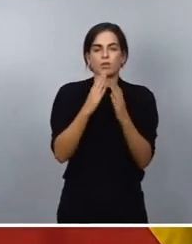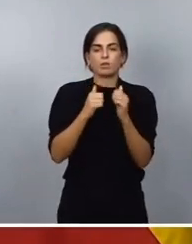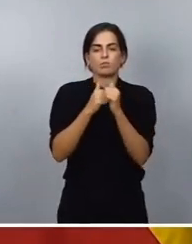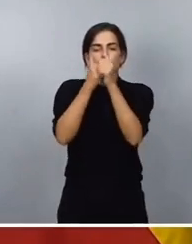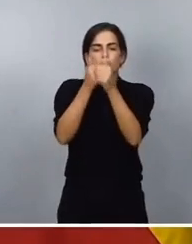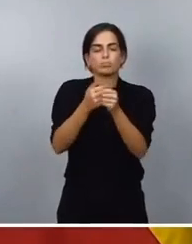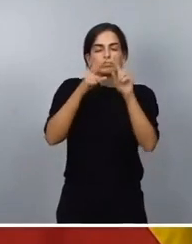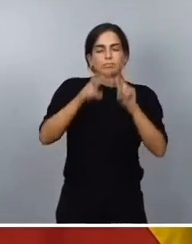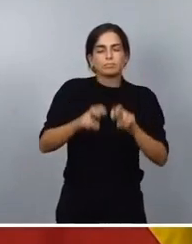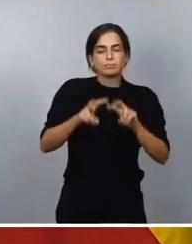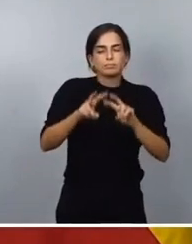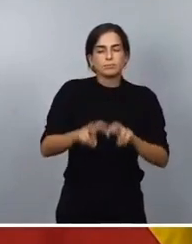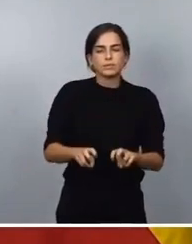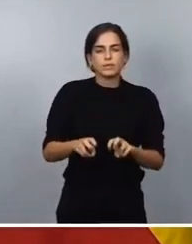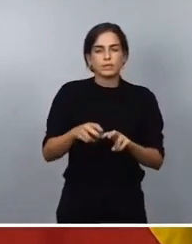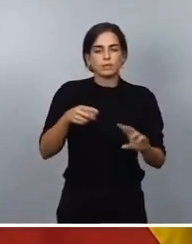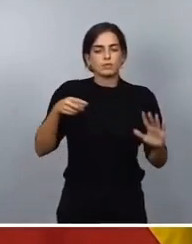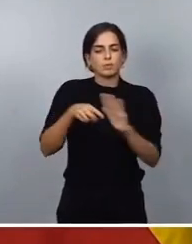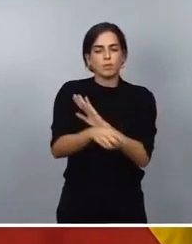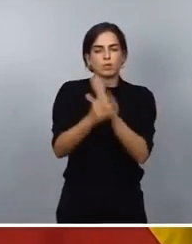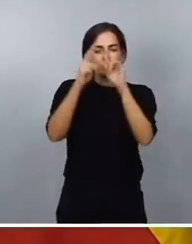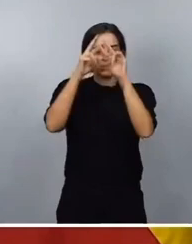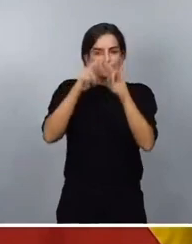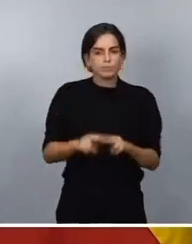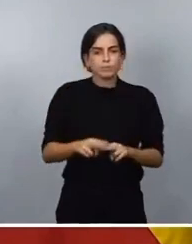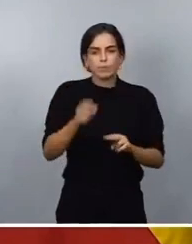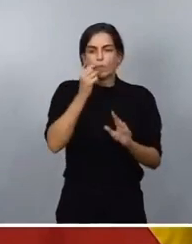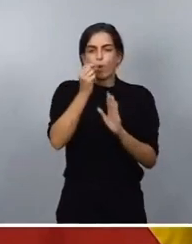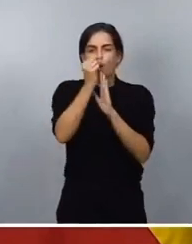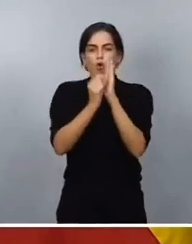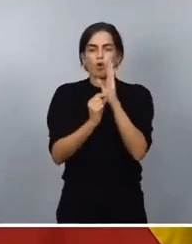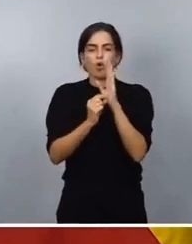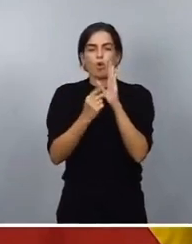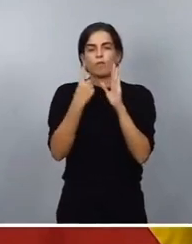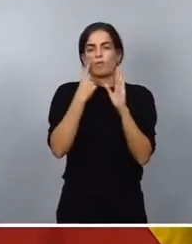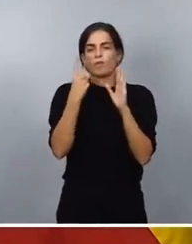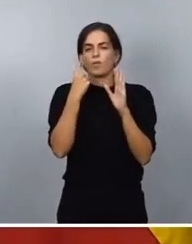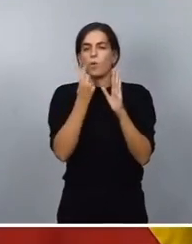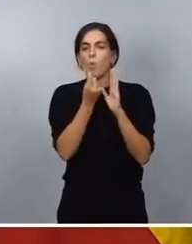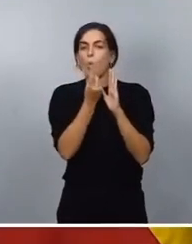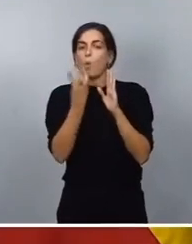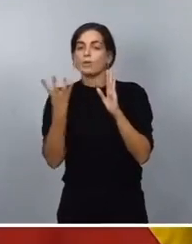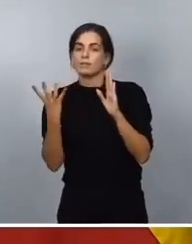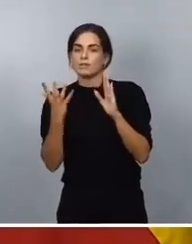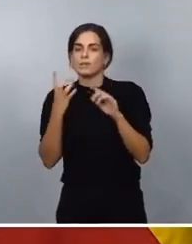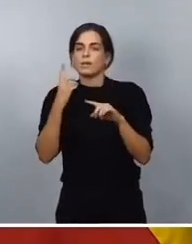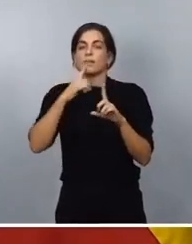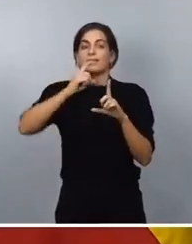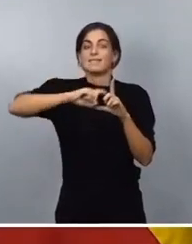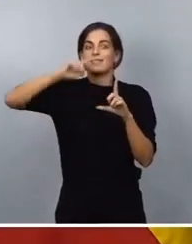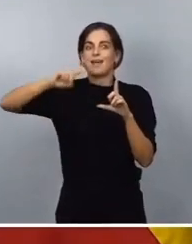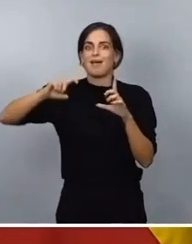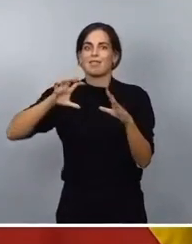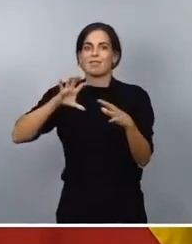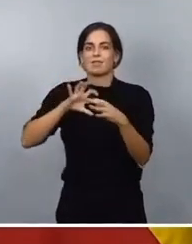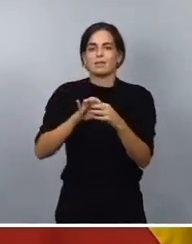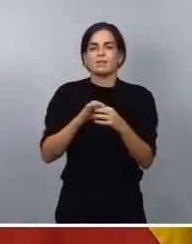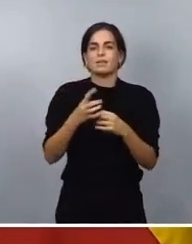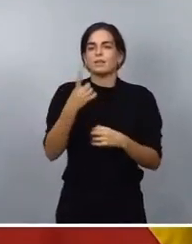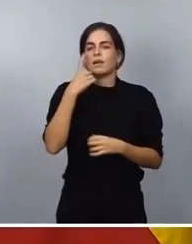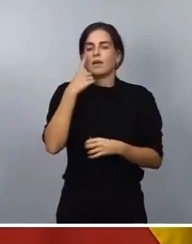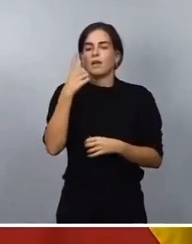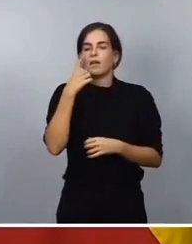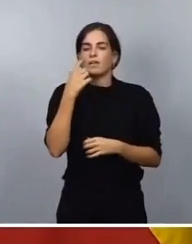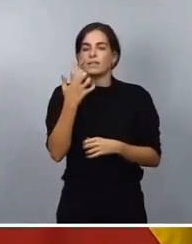estricto de las condiciones cuantitativas, es decir, estadísticas, de cara a disponer de una estadística